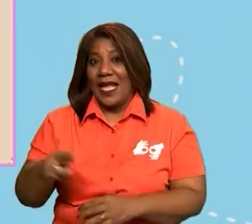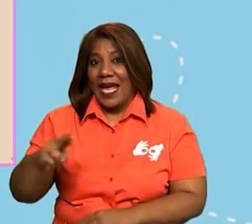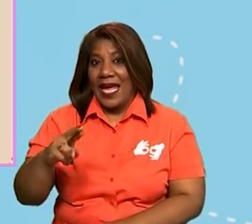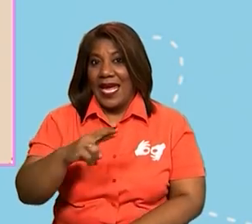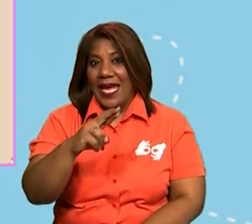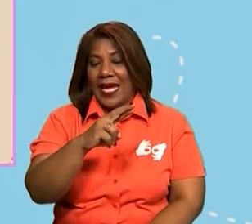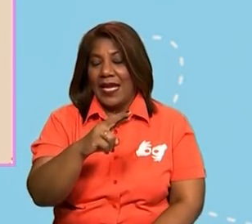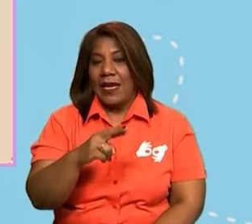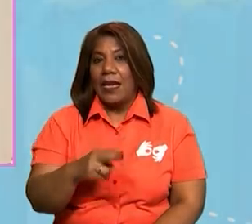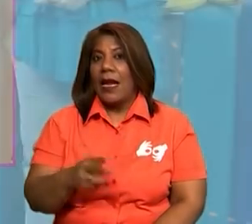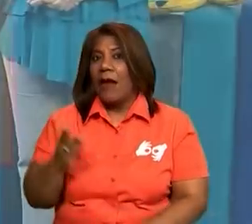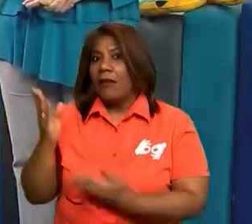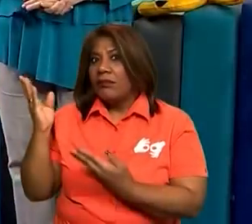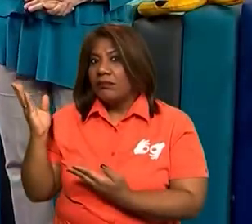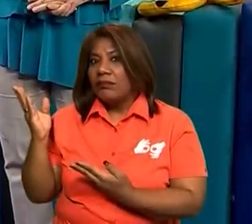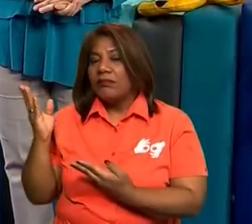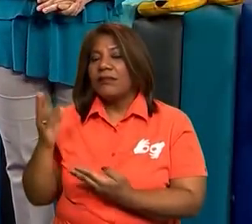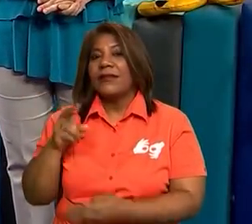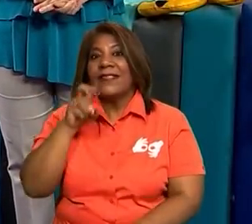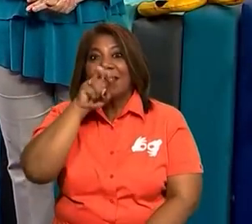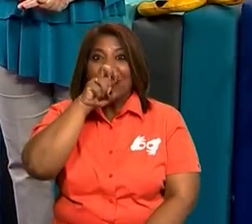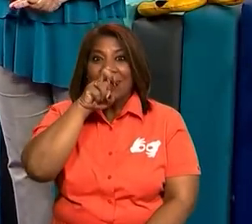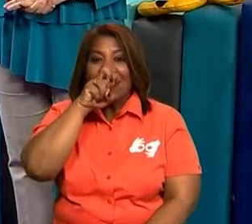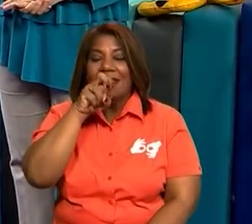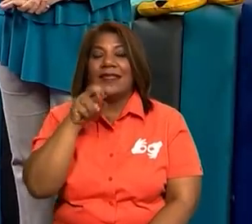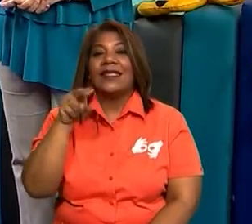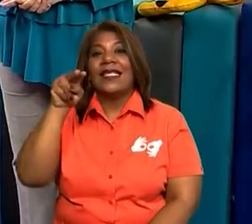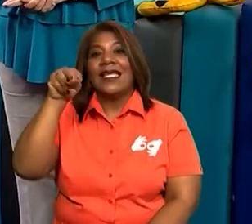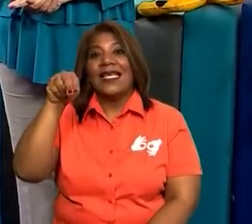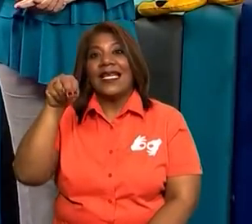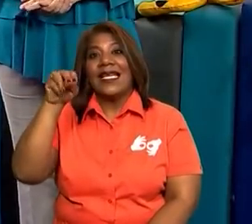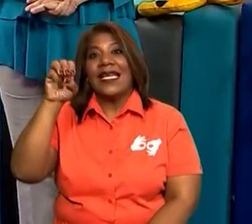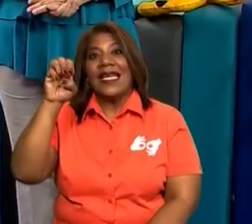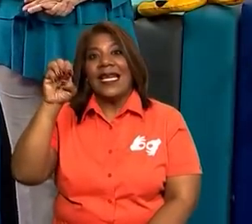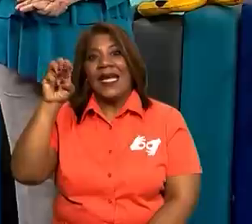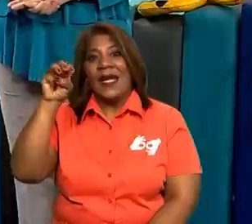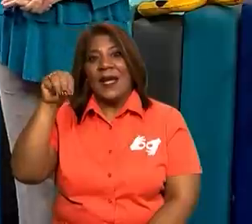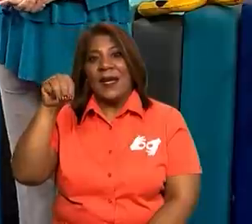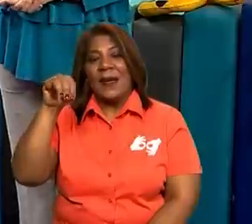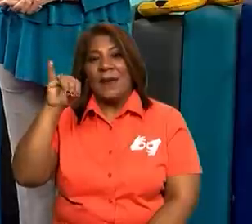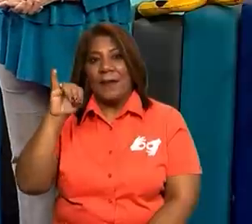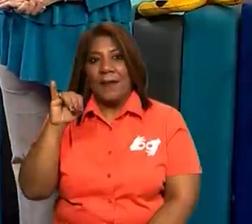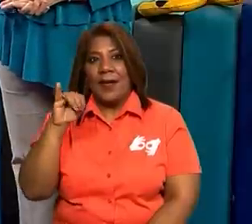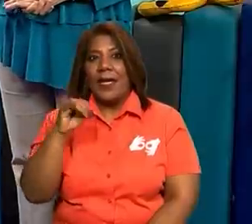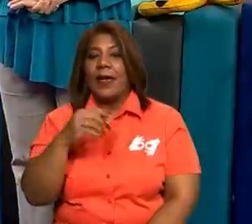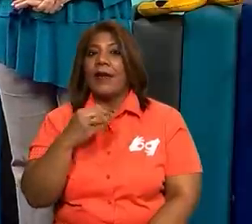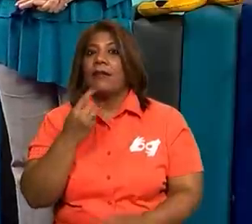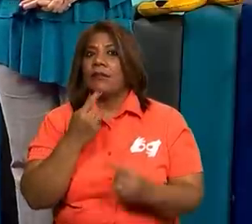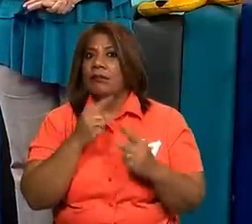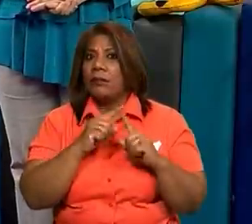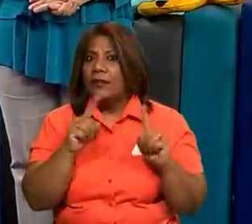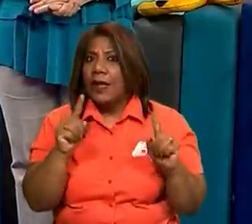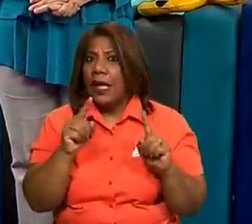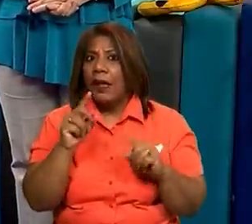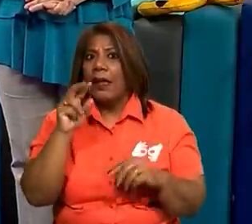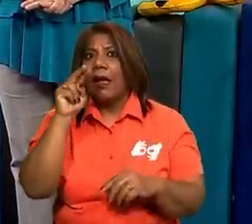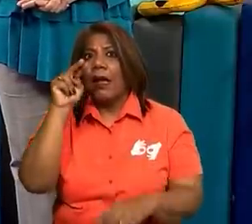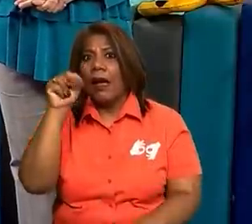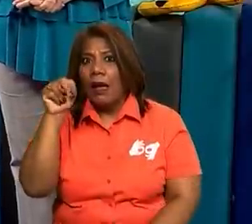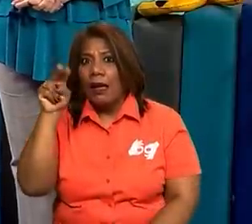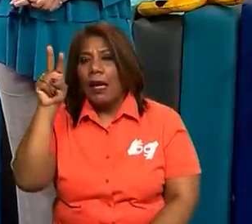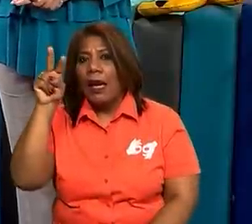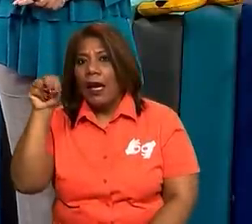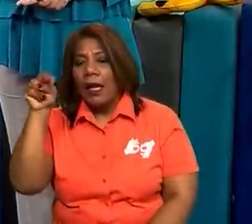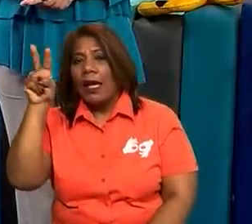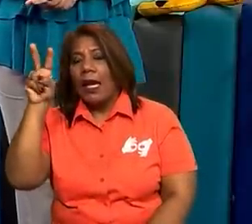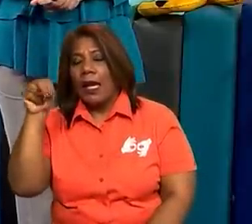¿cómo se llama la nutria? Nemi. Nemi. Vimos que durante todo el texto encontramos varias veces el fonema